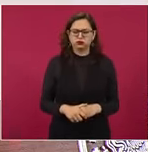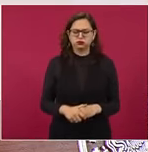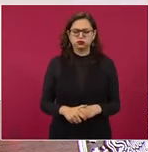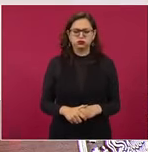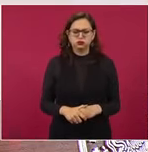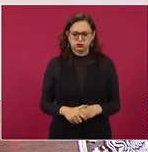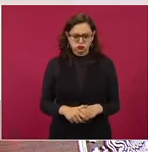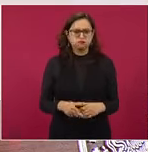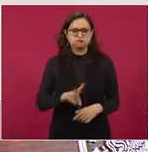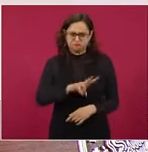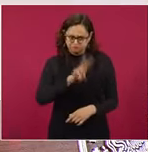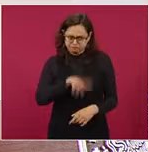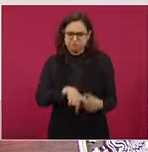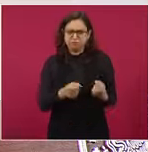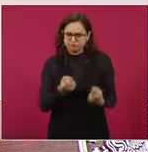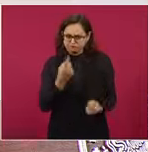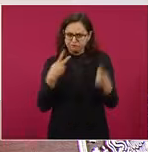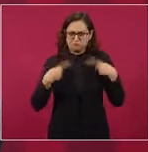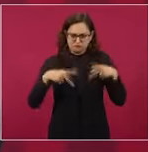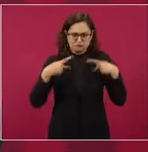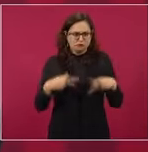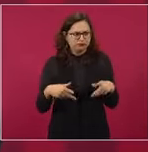Hay quien ha hecho su